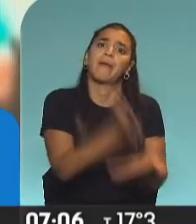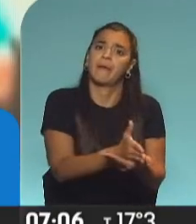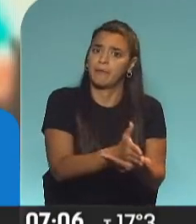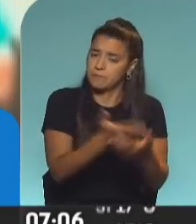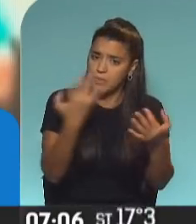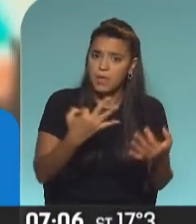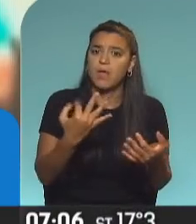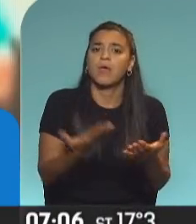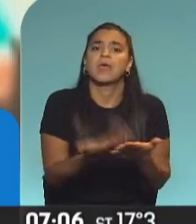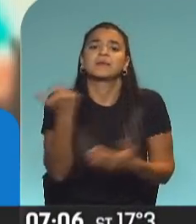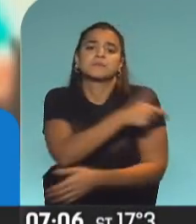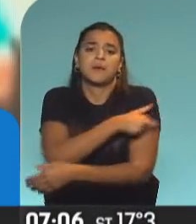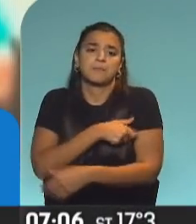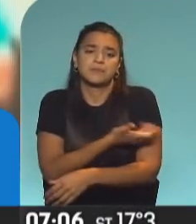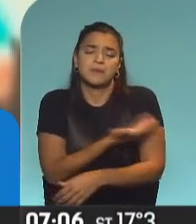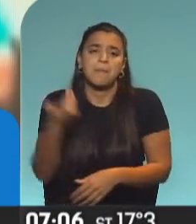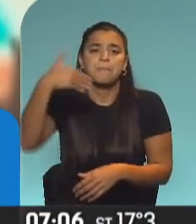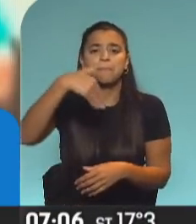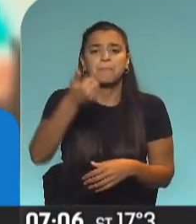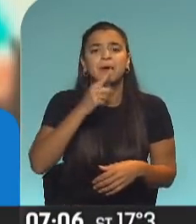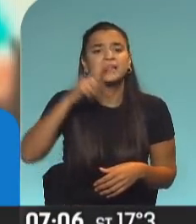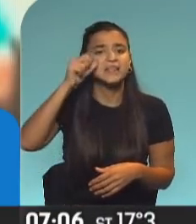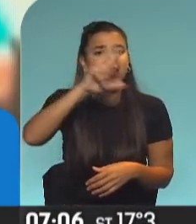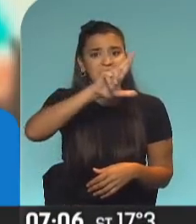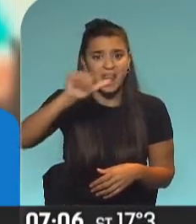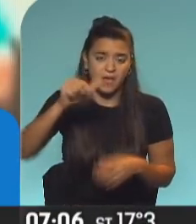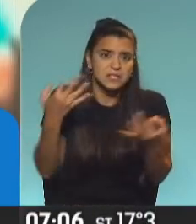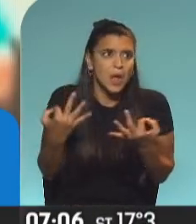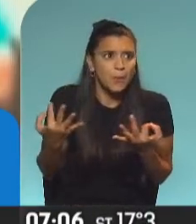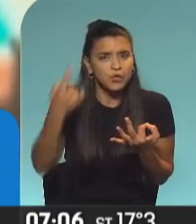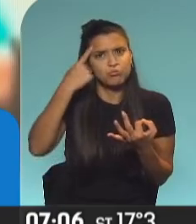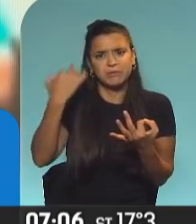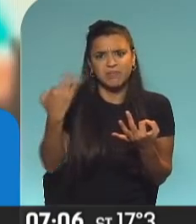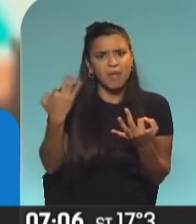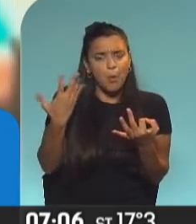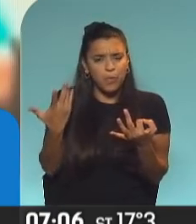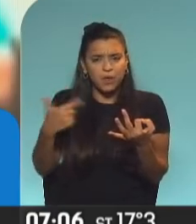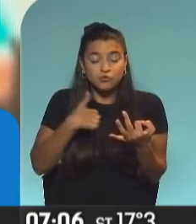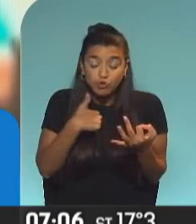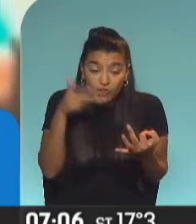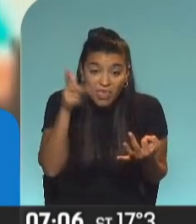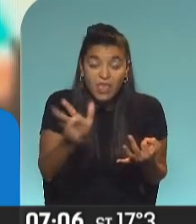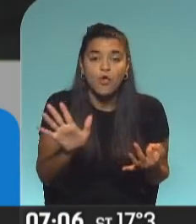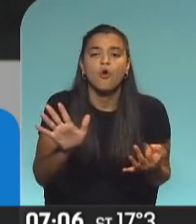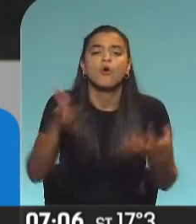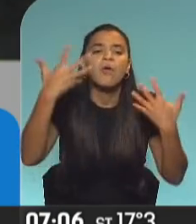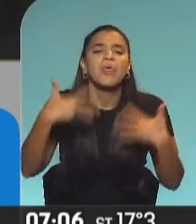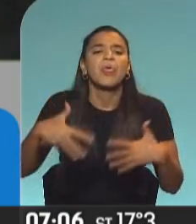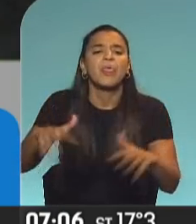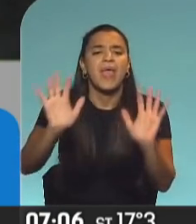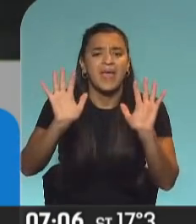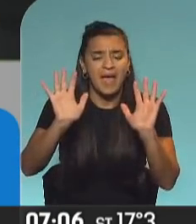El retiro de la capitanía de Pablo Matera me parece una cuestión absolutamente lógica. Yo te digo más, no es para dejarlo,